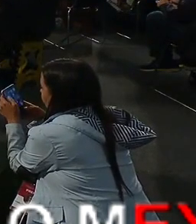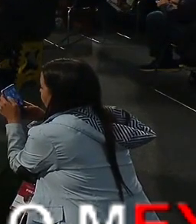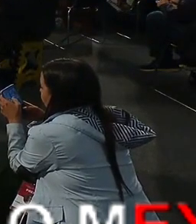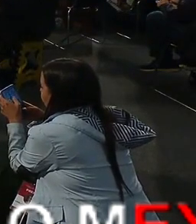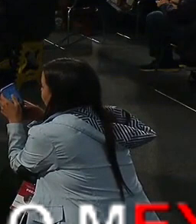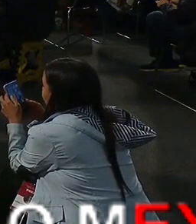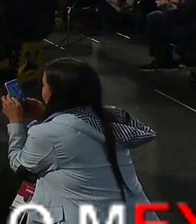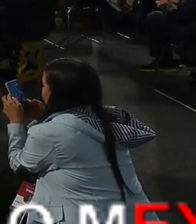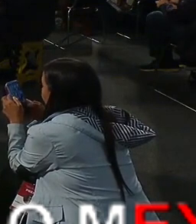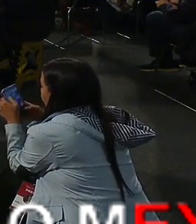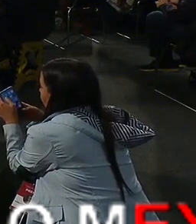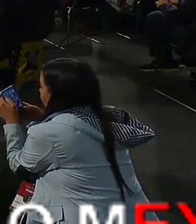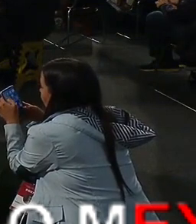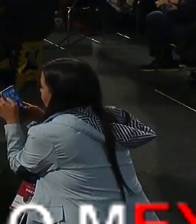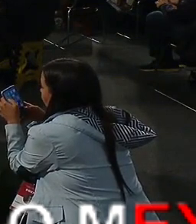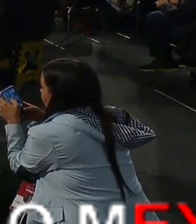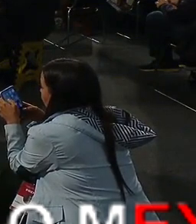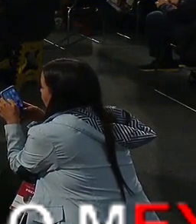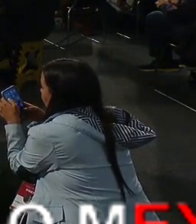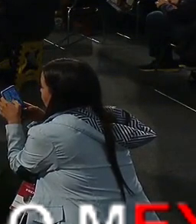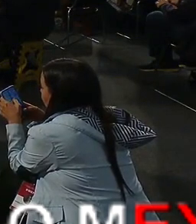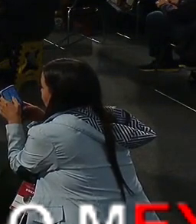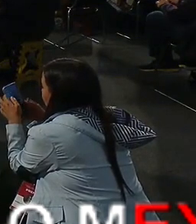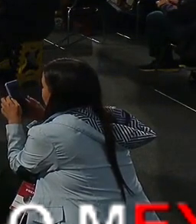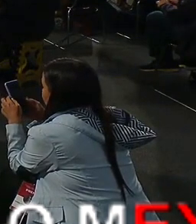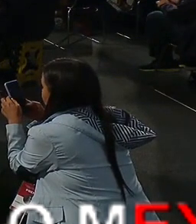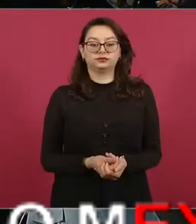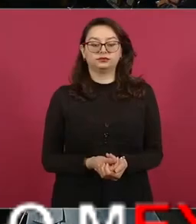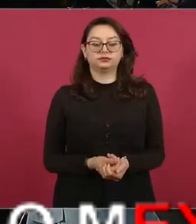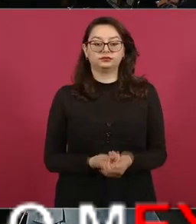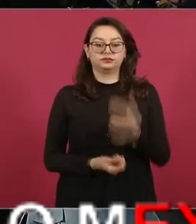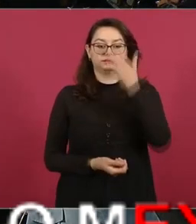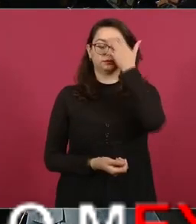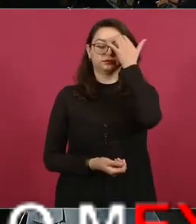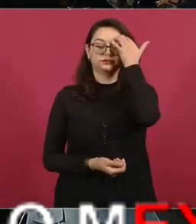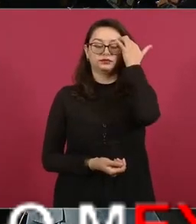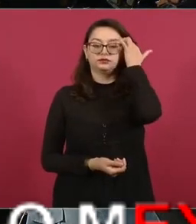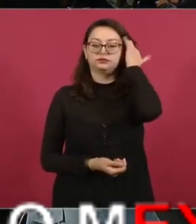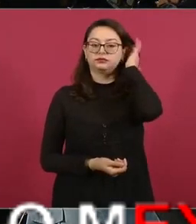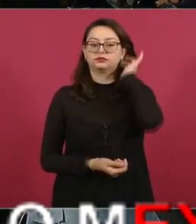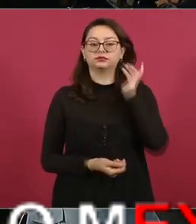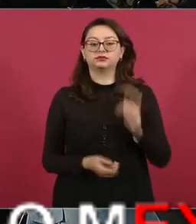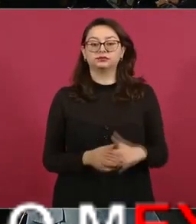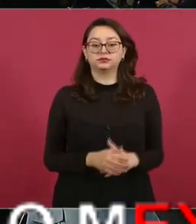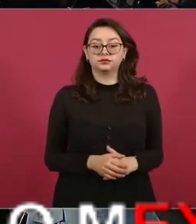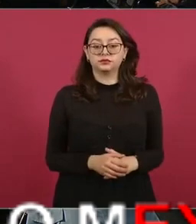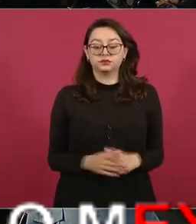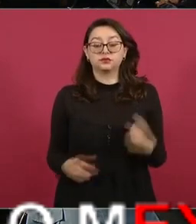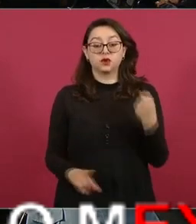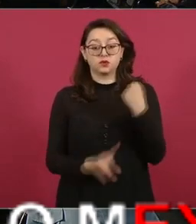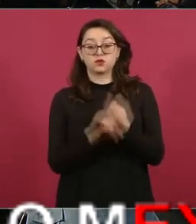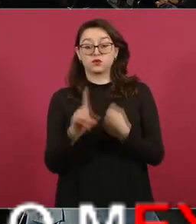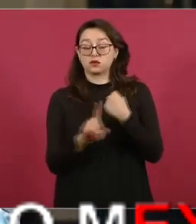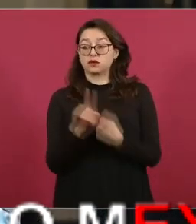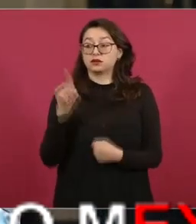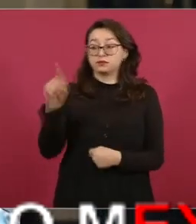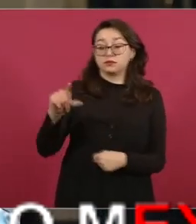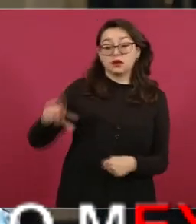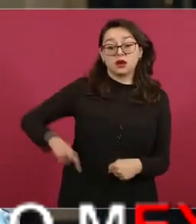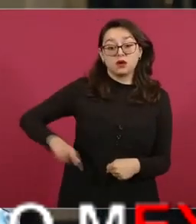pagando el gobierno, es un problema, ¿qué le podría aconsejar al gobierno de Puebla? porque esos